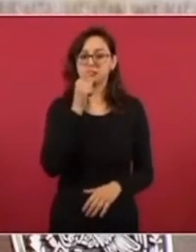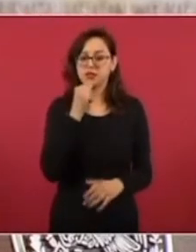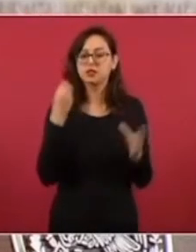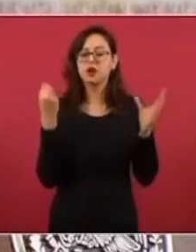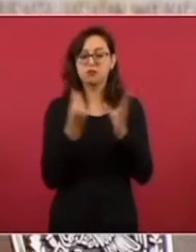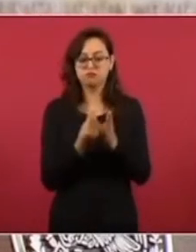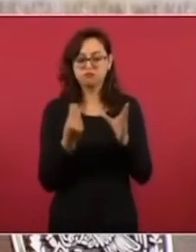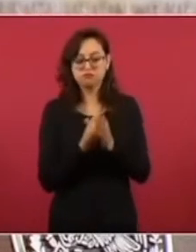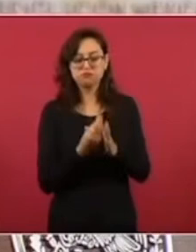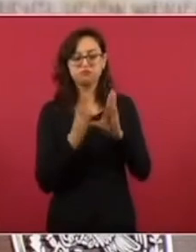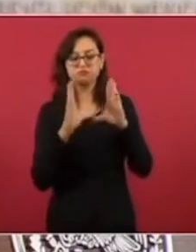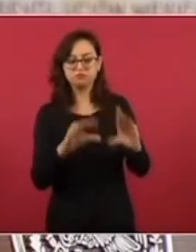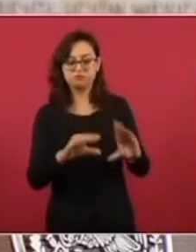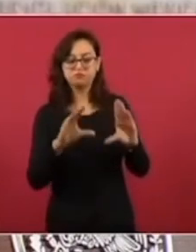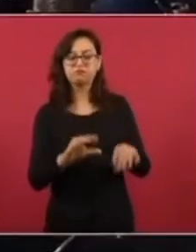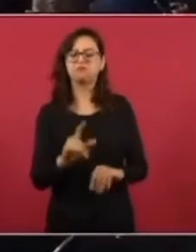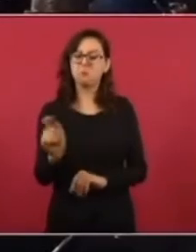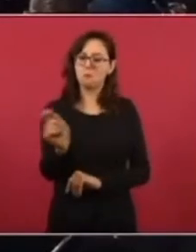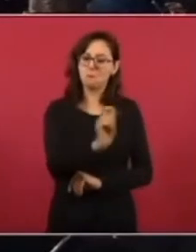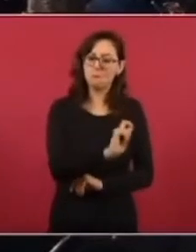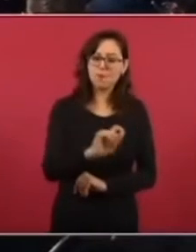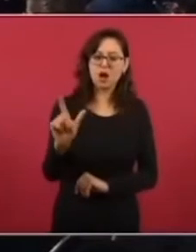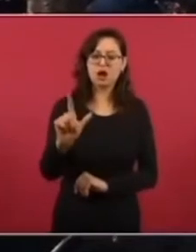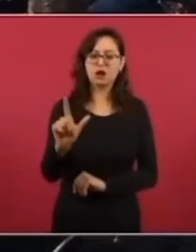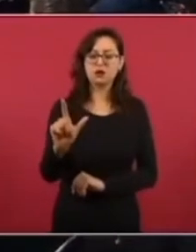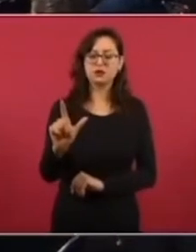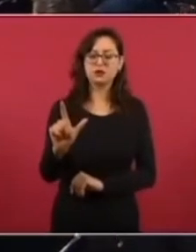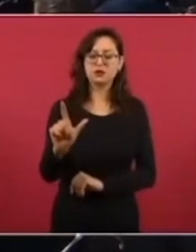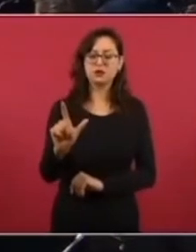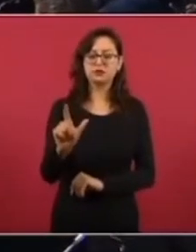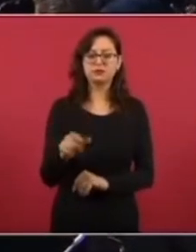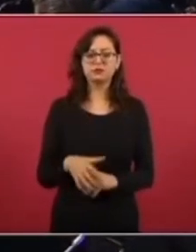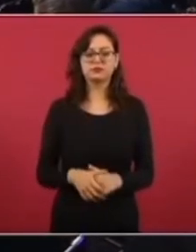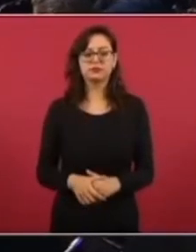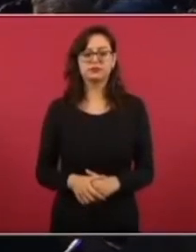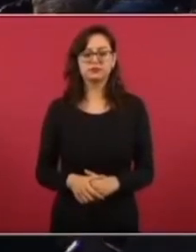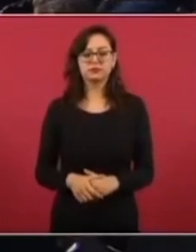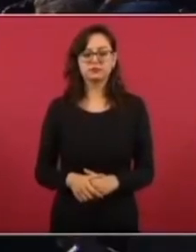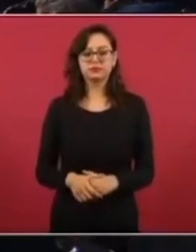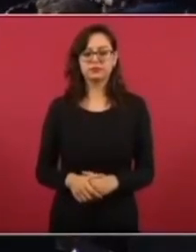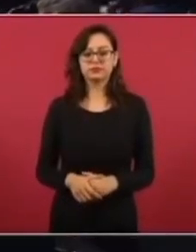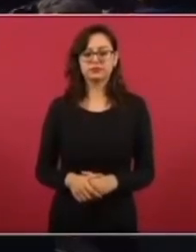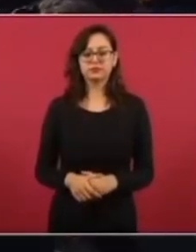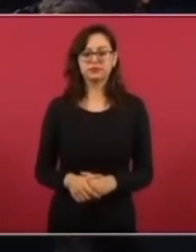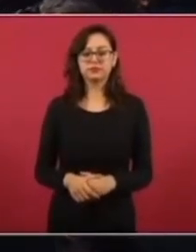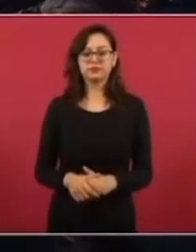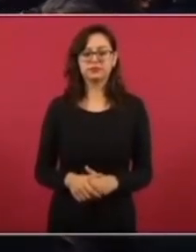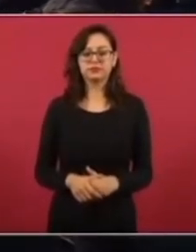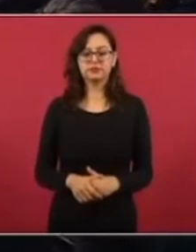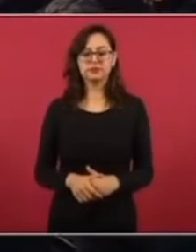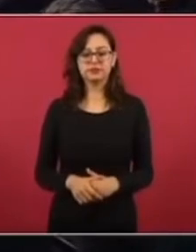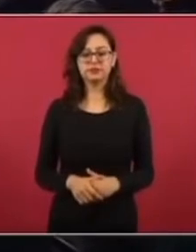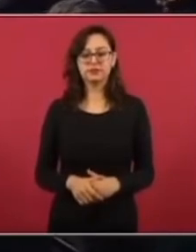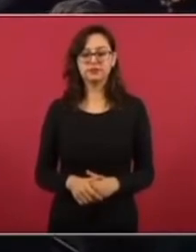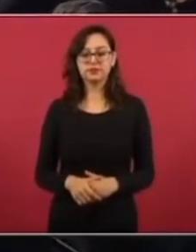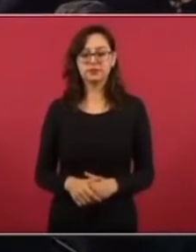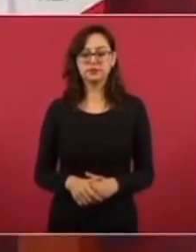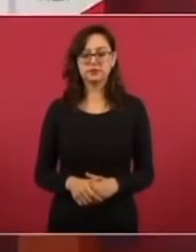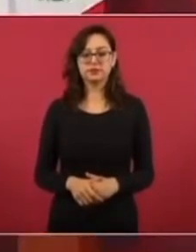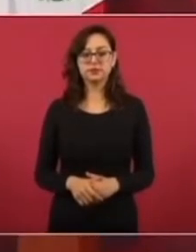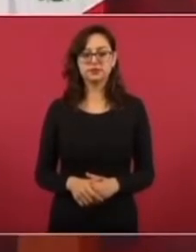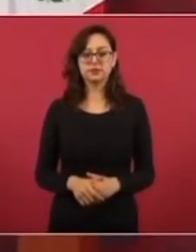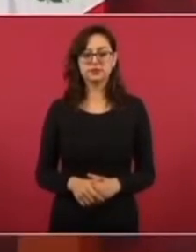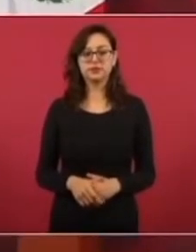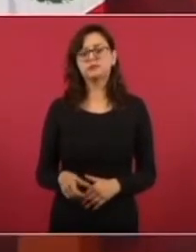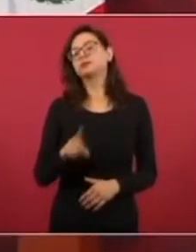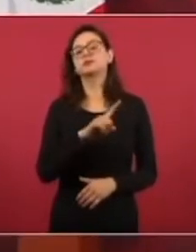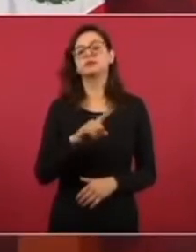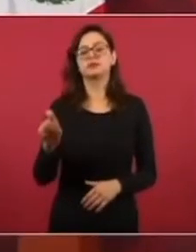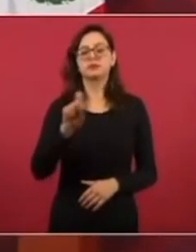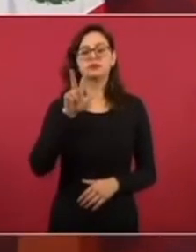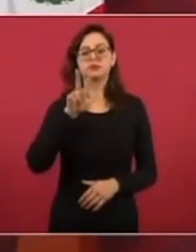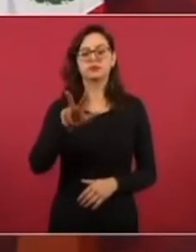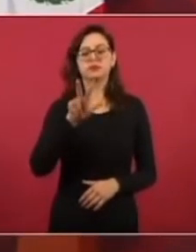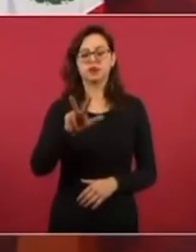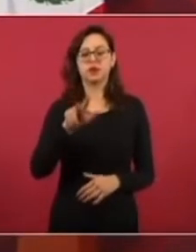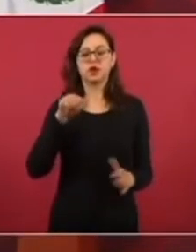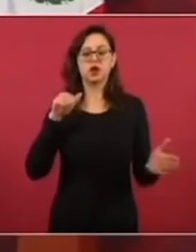118